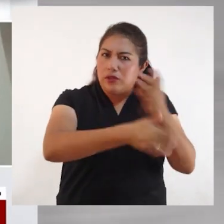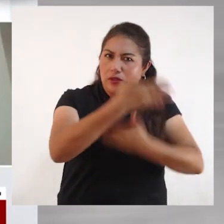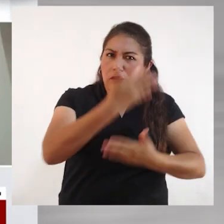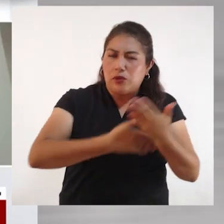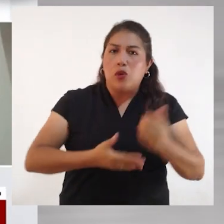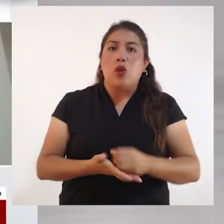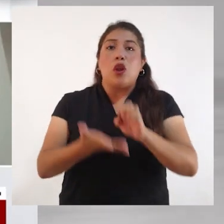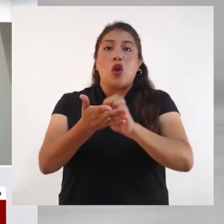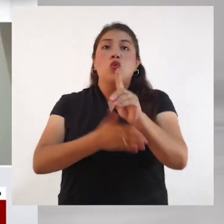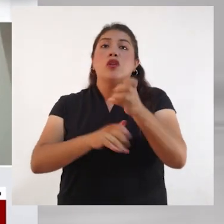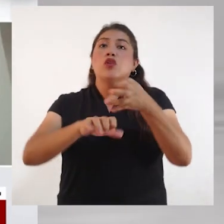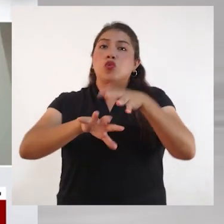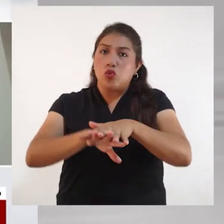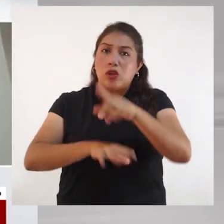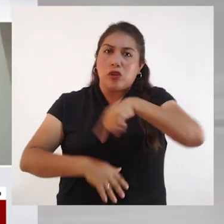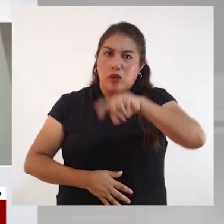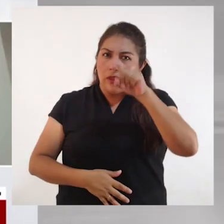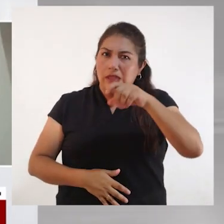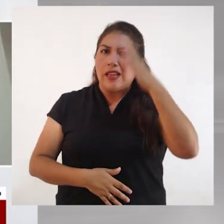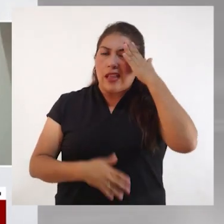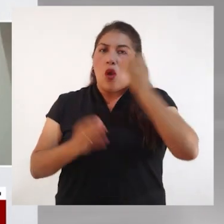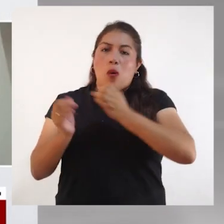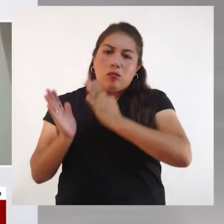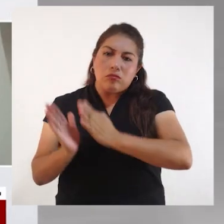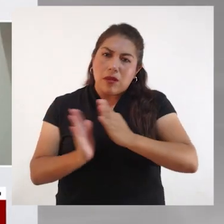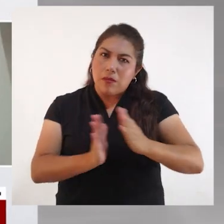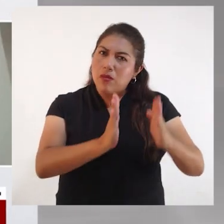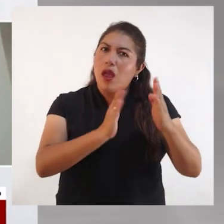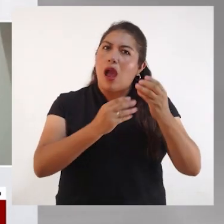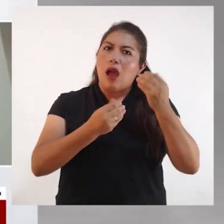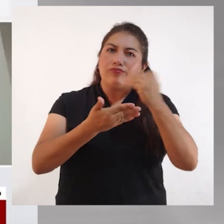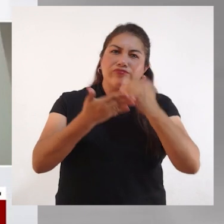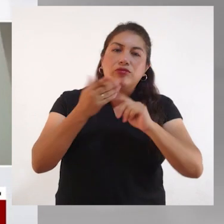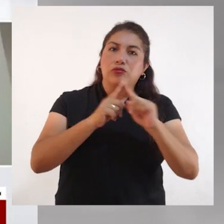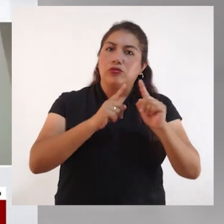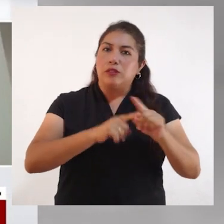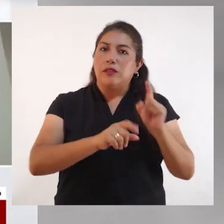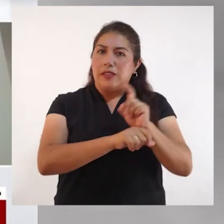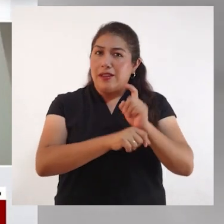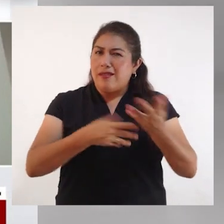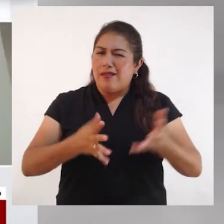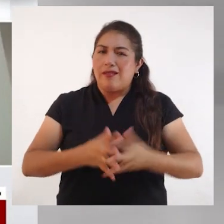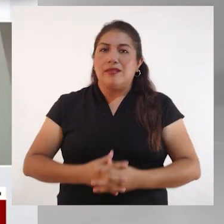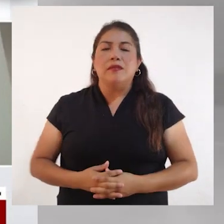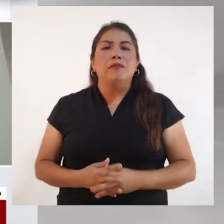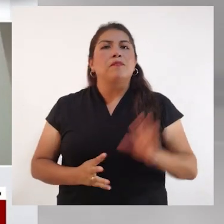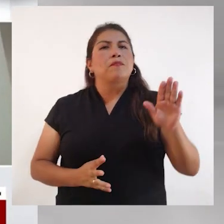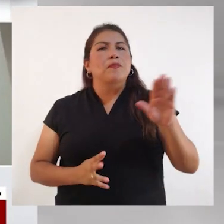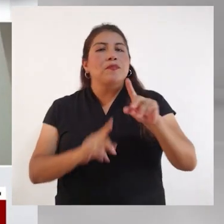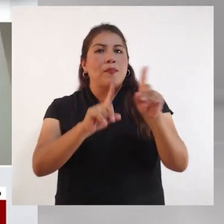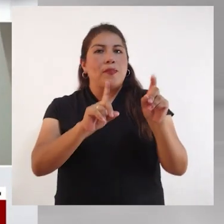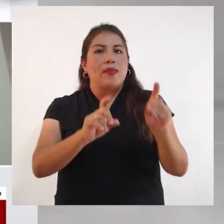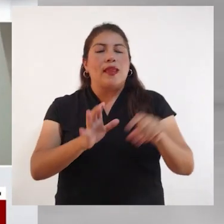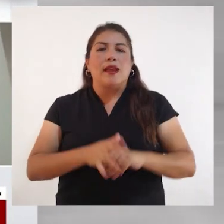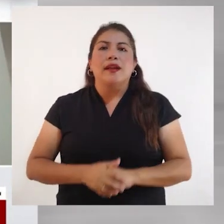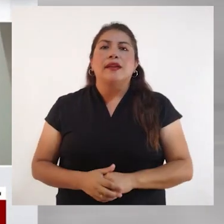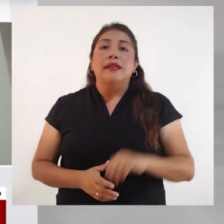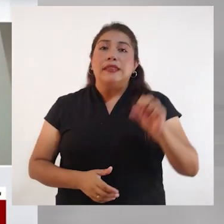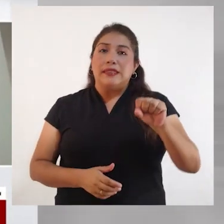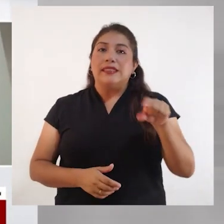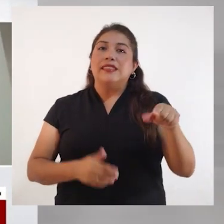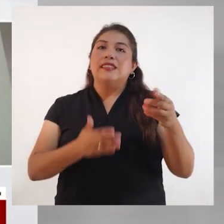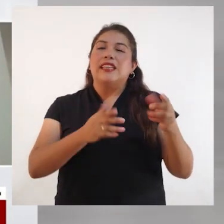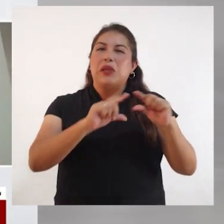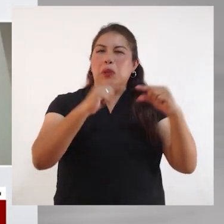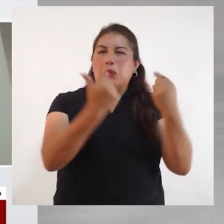conozcan de educación intuitiva, que conozcan de metodologías accesibles. Y en ese punto, señorita Ruiz Pimentel, justamente están